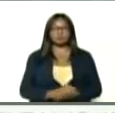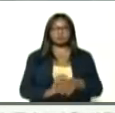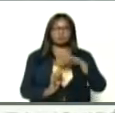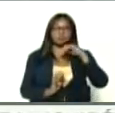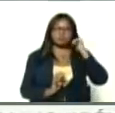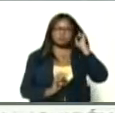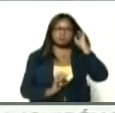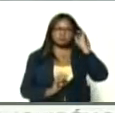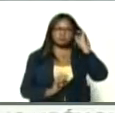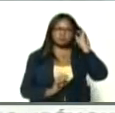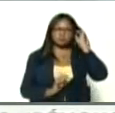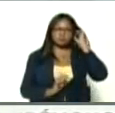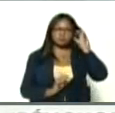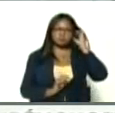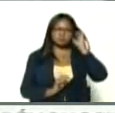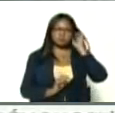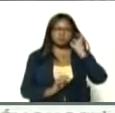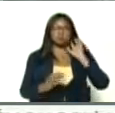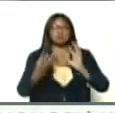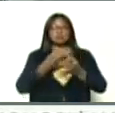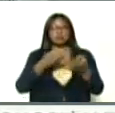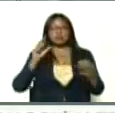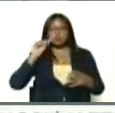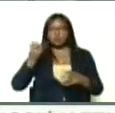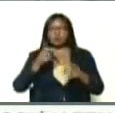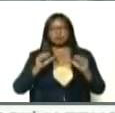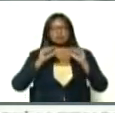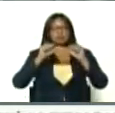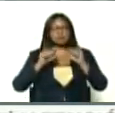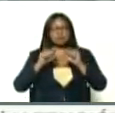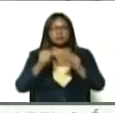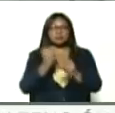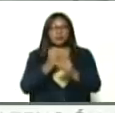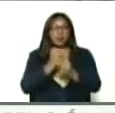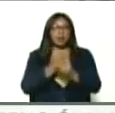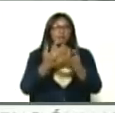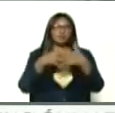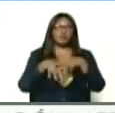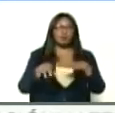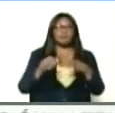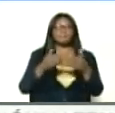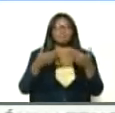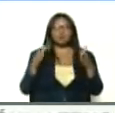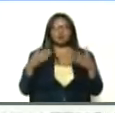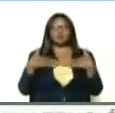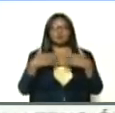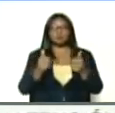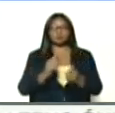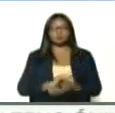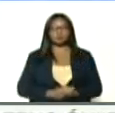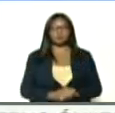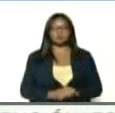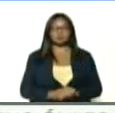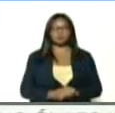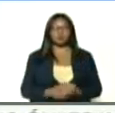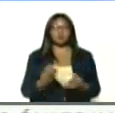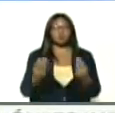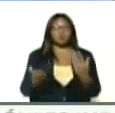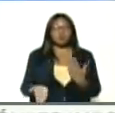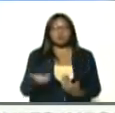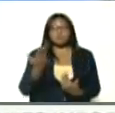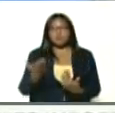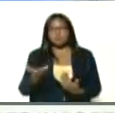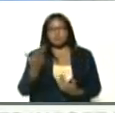Bueno, muy bien Huarico, seguir trabajando, articulando el sistema público de salud, muy importante,